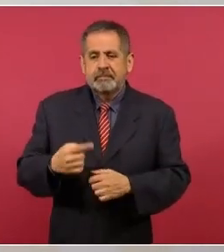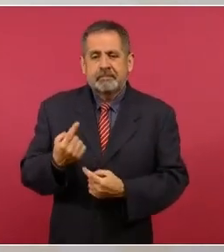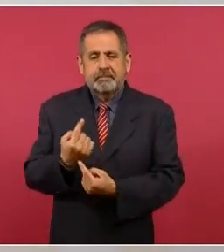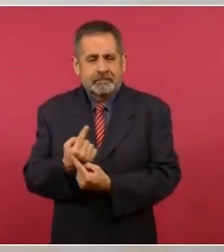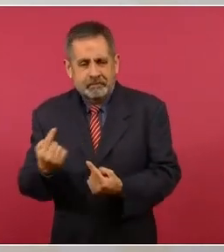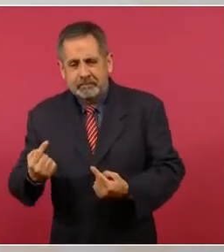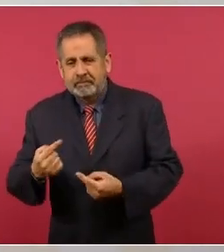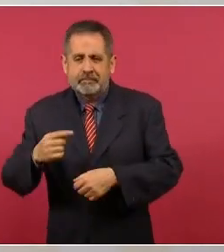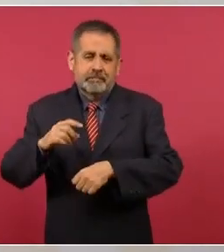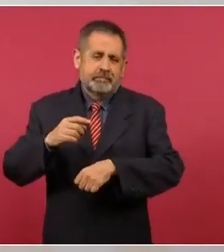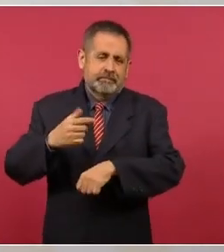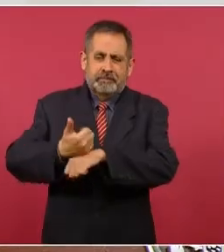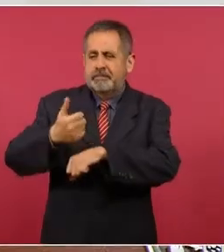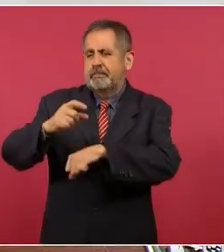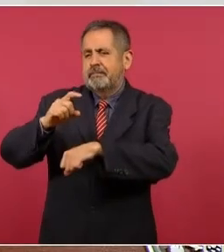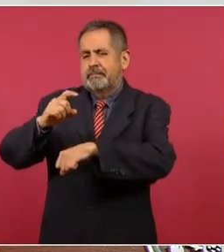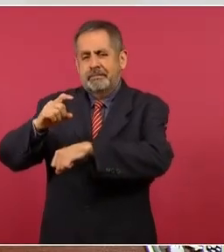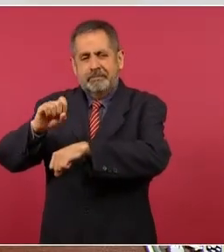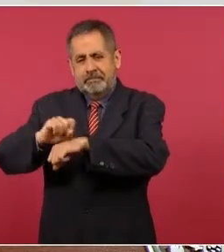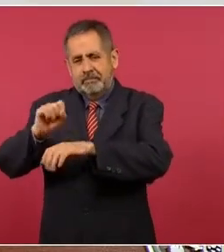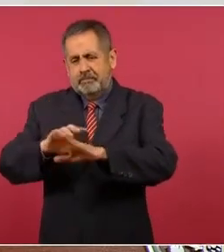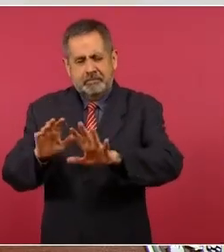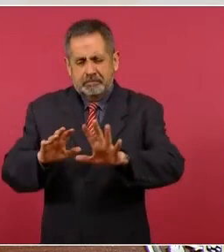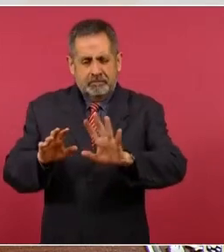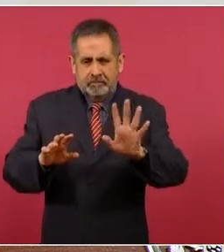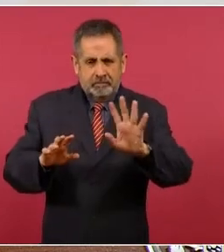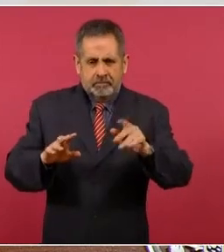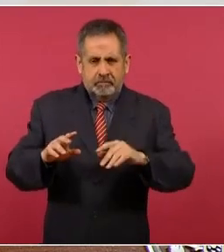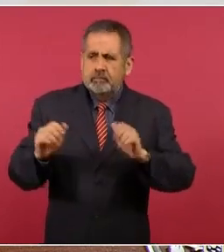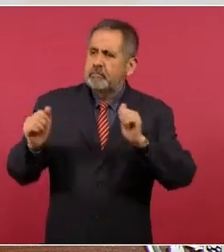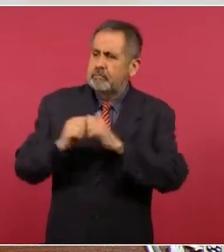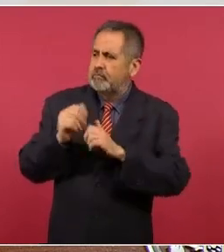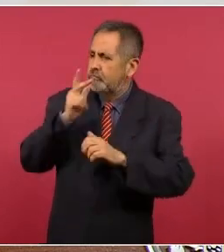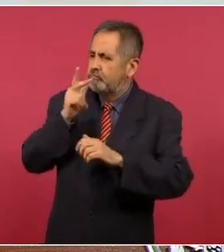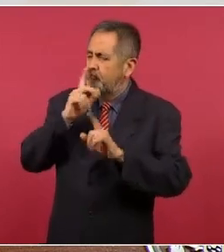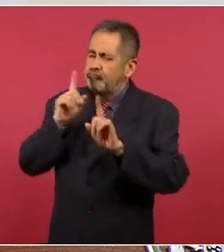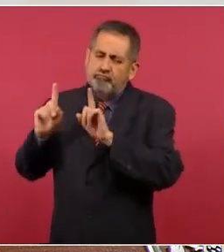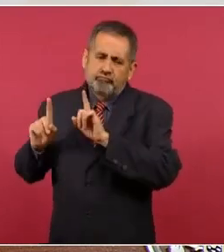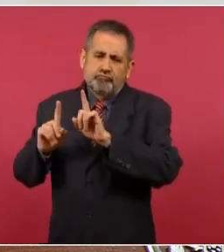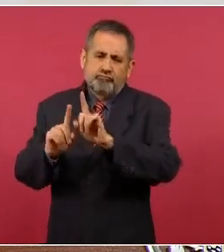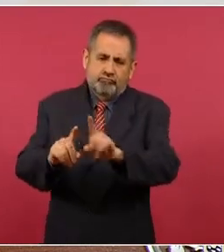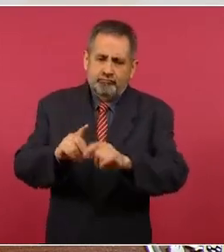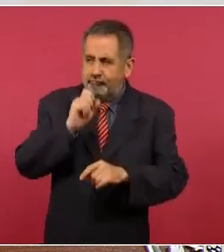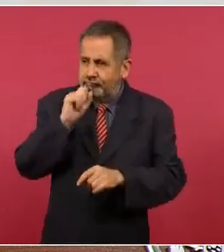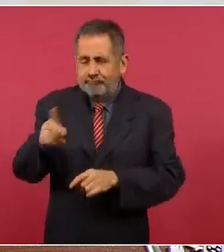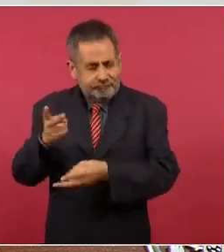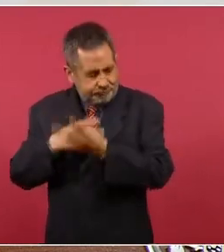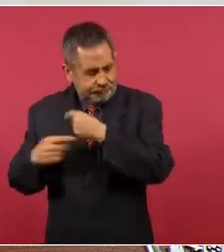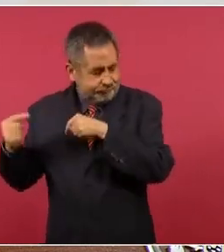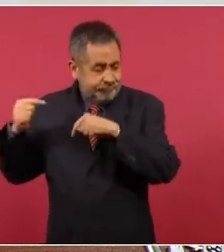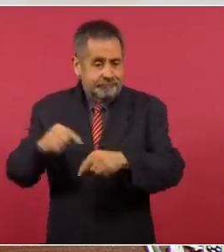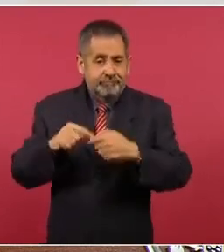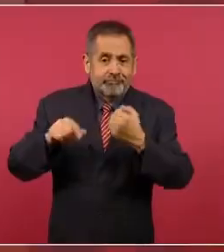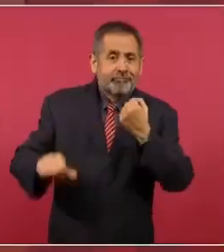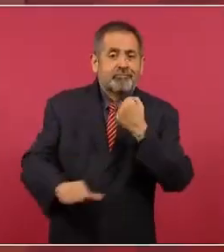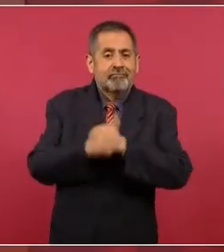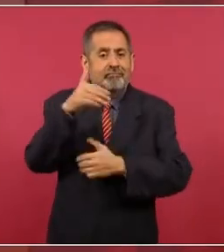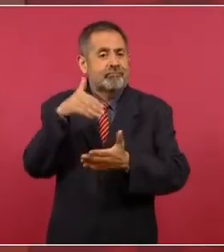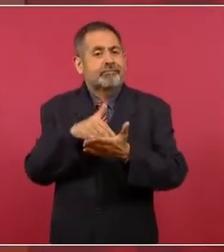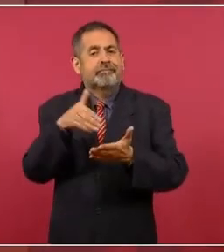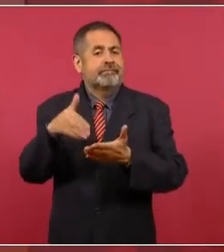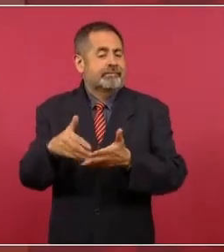primaria y de secundaria, pues solo que vengan con sus papás también acarreados. 11 millones